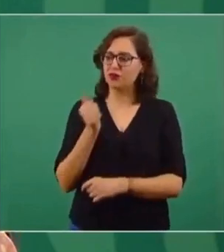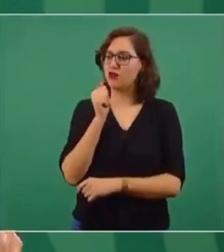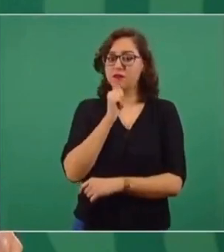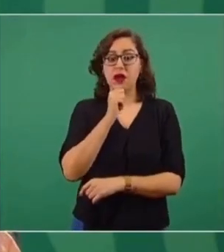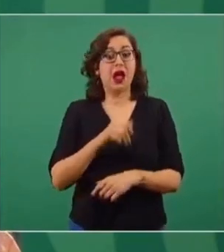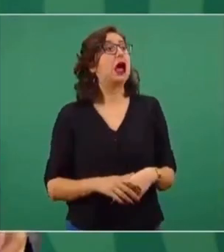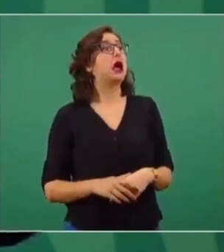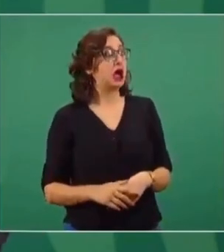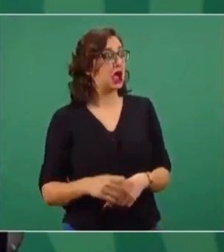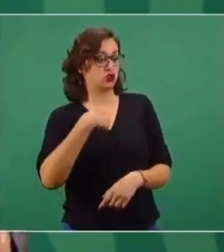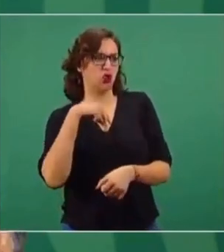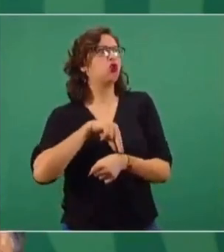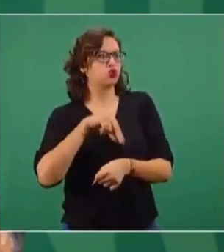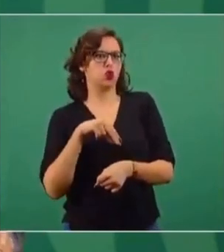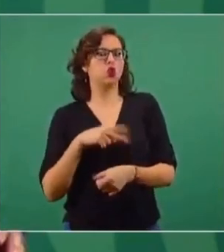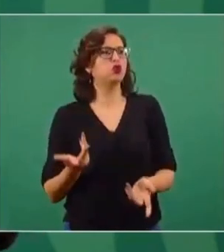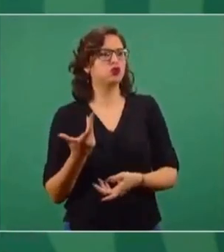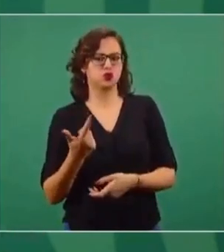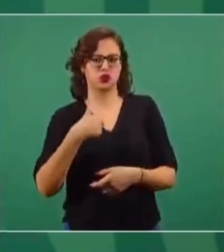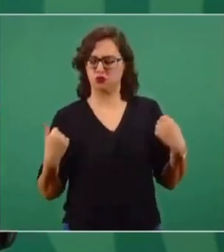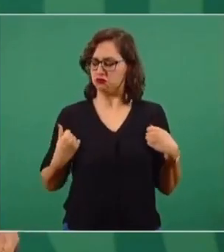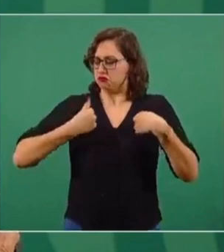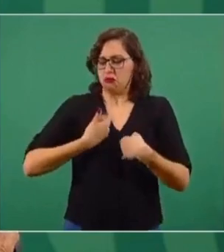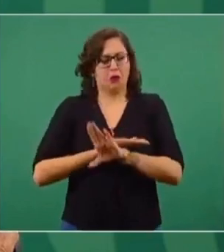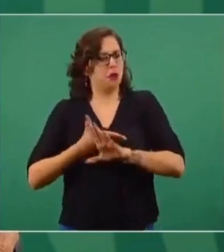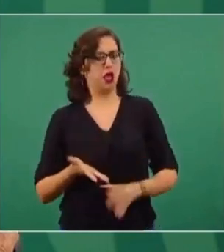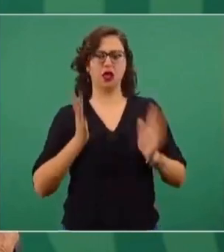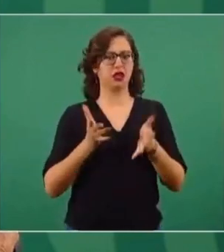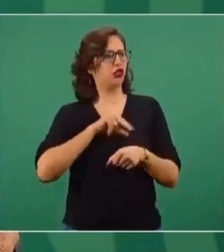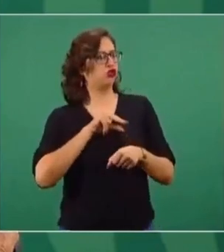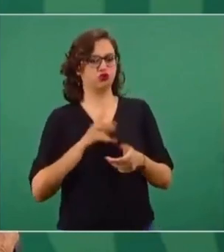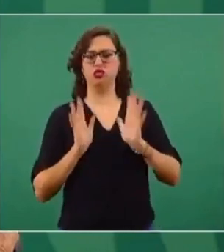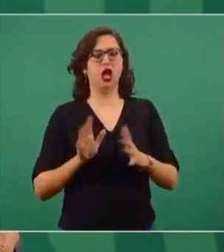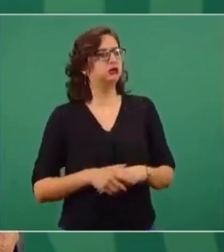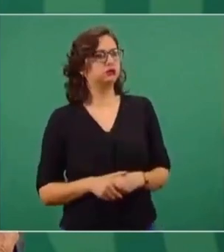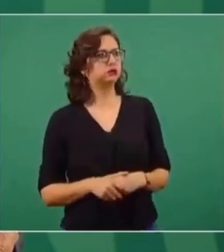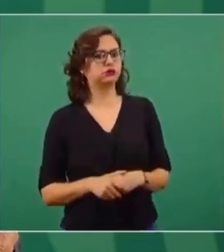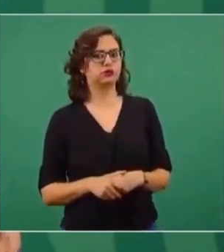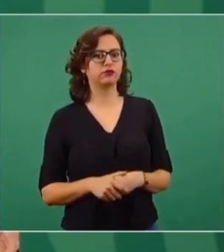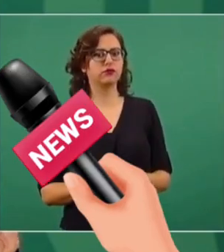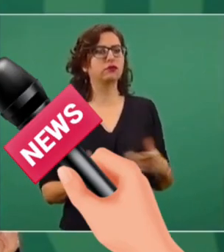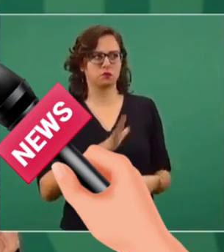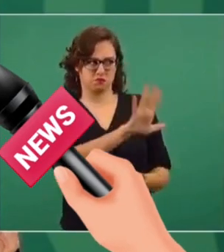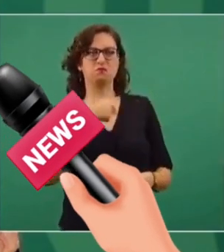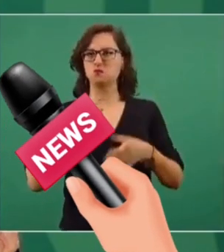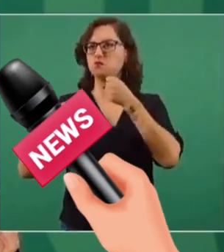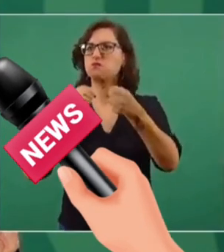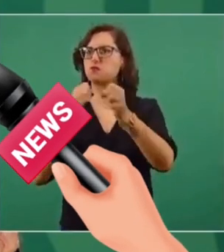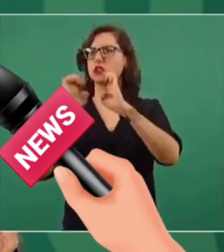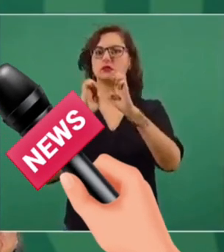Ah, si no, como soy médico y me pongo mi bata blanca, voy a los medios de comunicación,